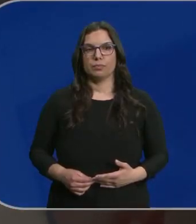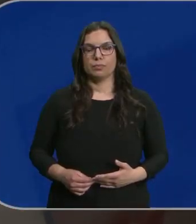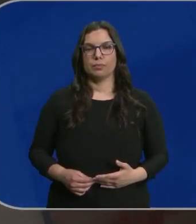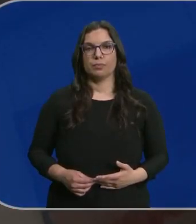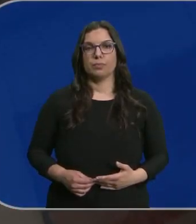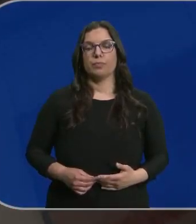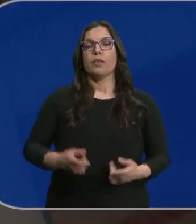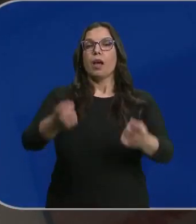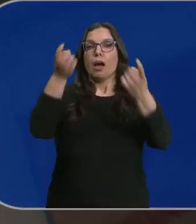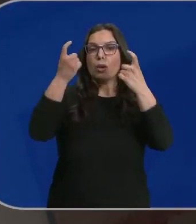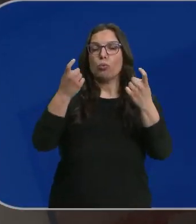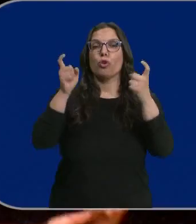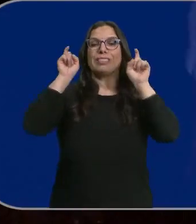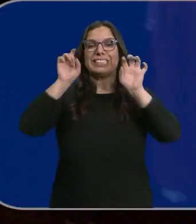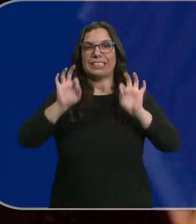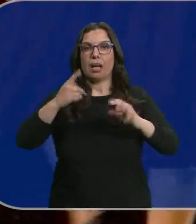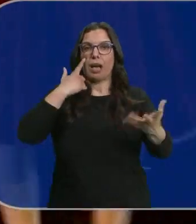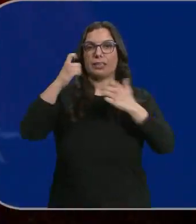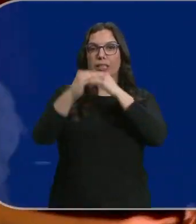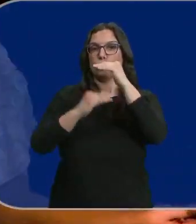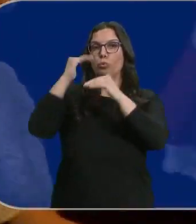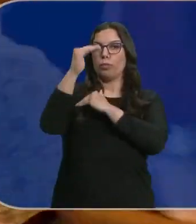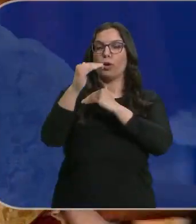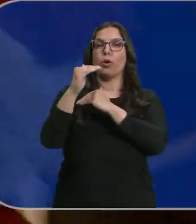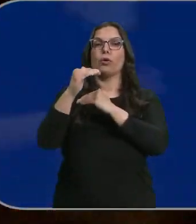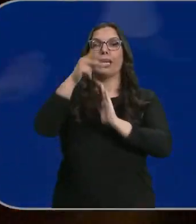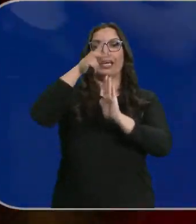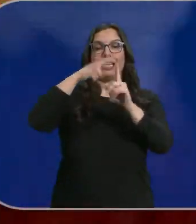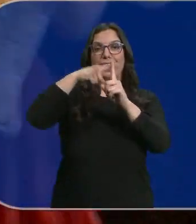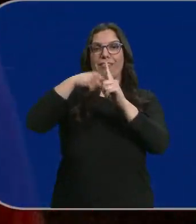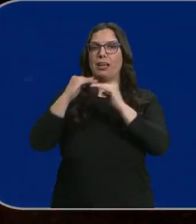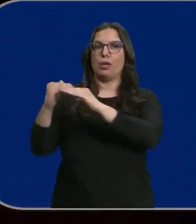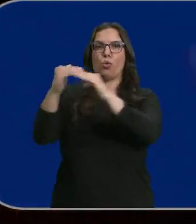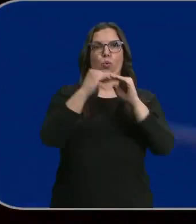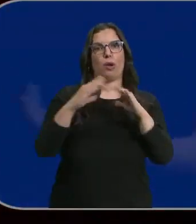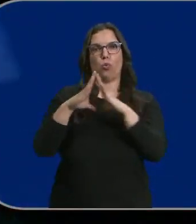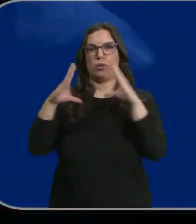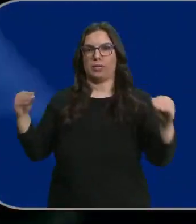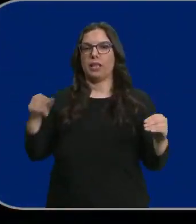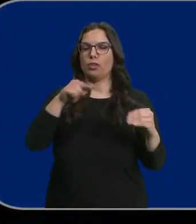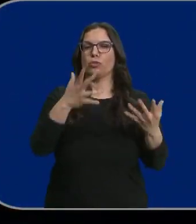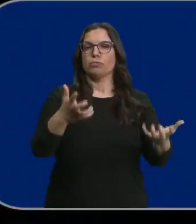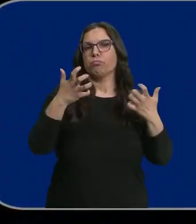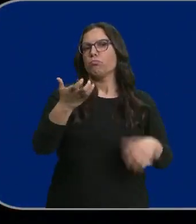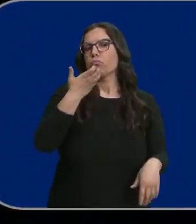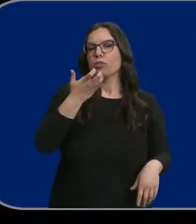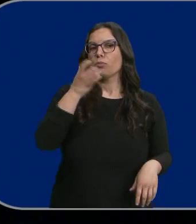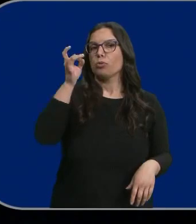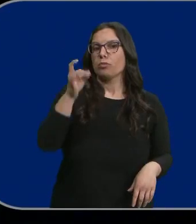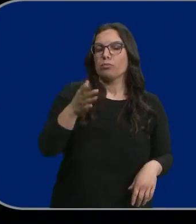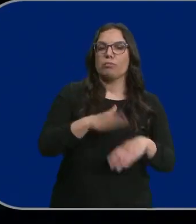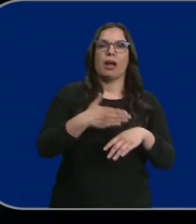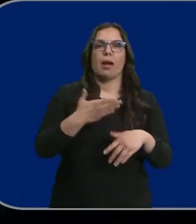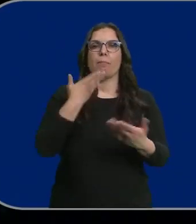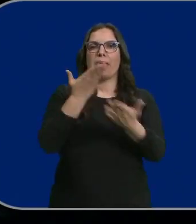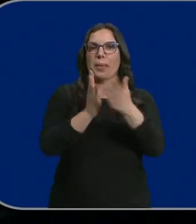Los alumnos de enseñanzas artísticas superiores serán equiparados a los universitarios. Esto les va a beneficiar, por ejemplo, a la